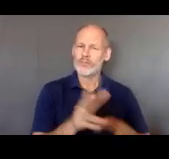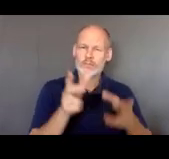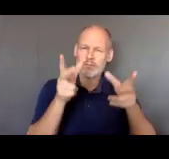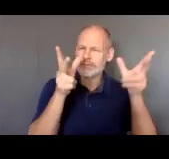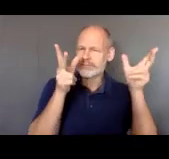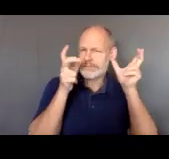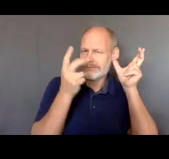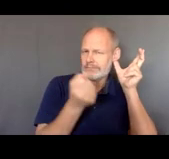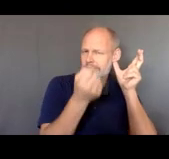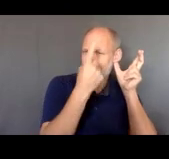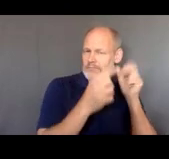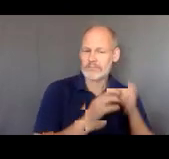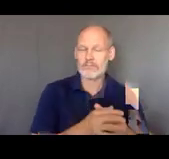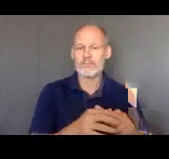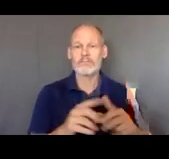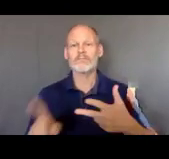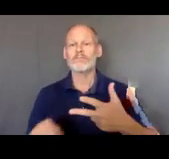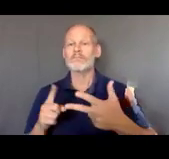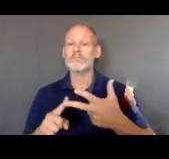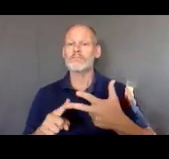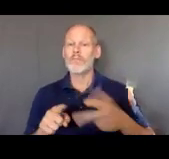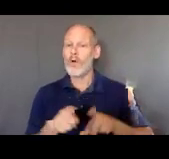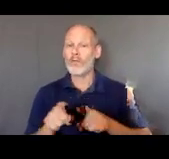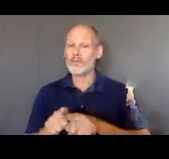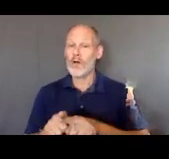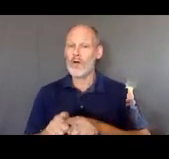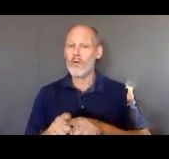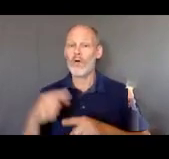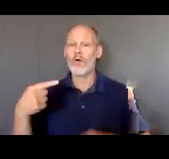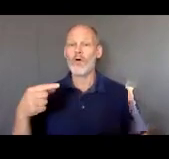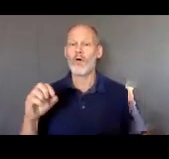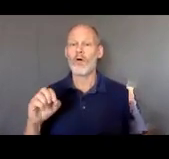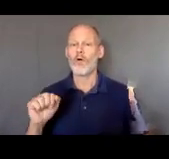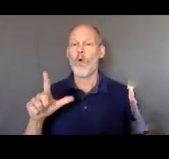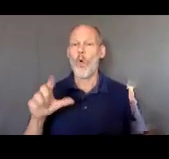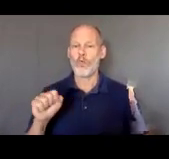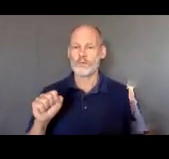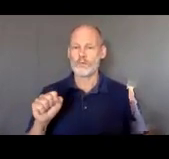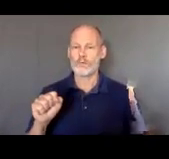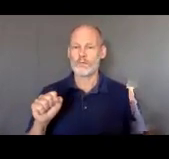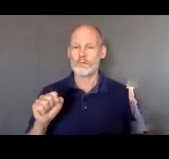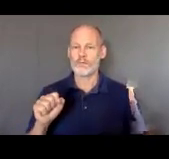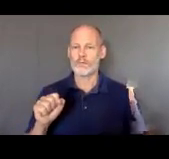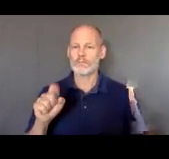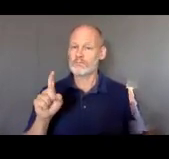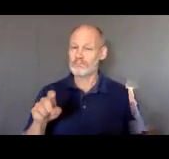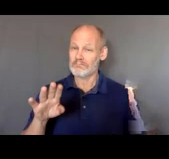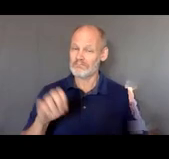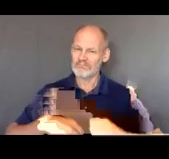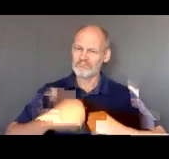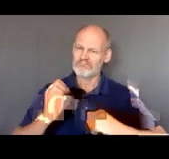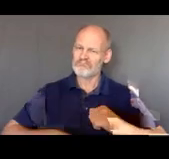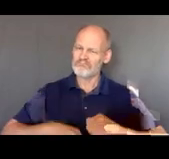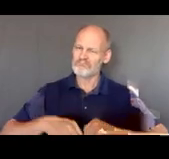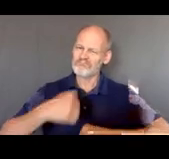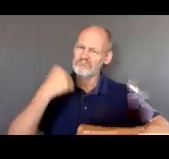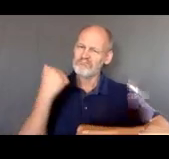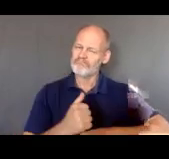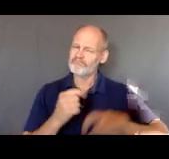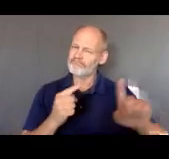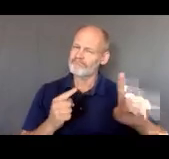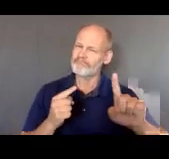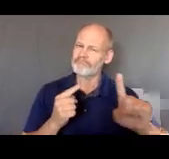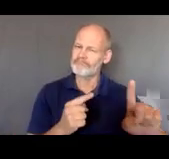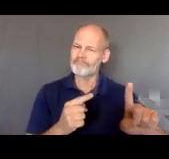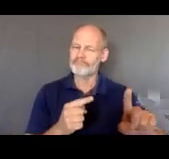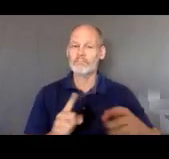objetivos anuales que se puedan medir, que el estudiante tiene que lograr, tienen que ser específicos y concretos, y tiene que haber una